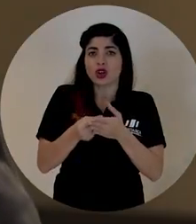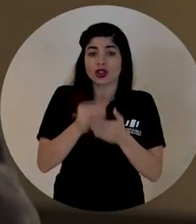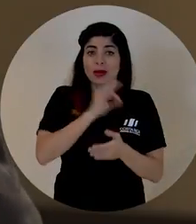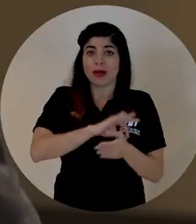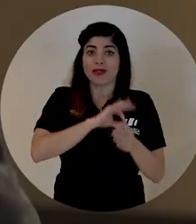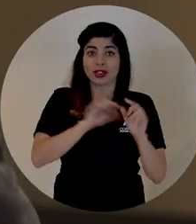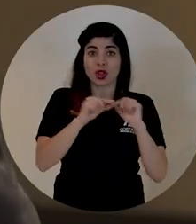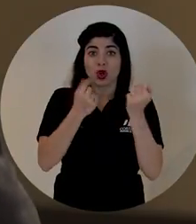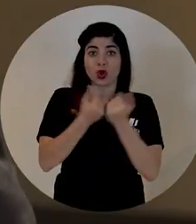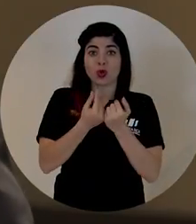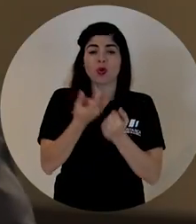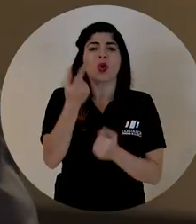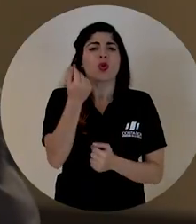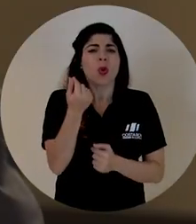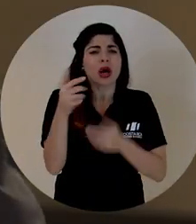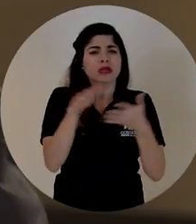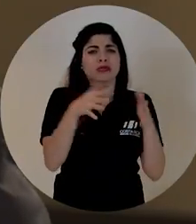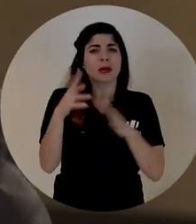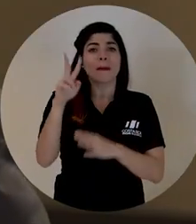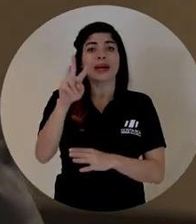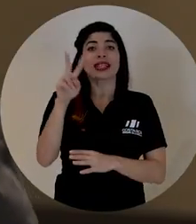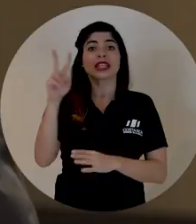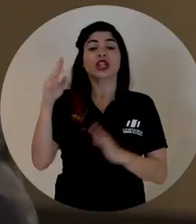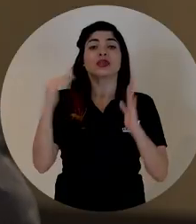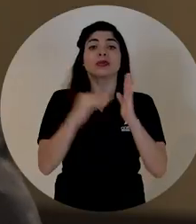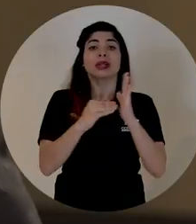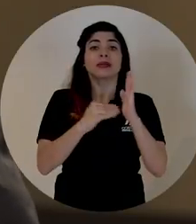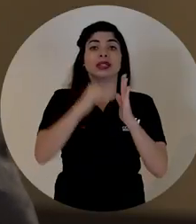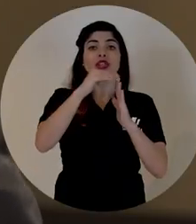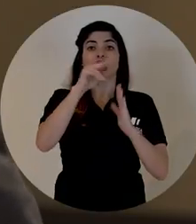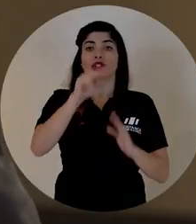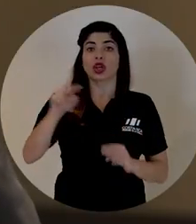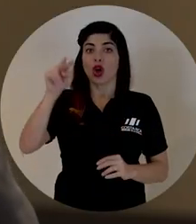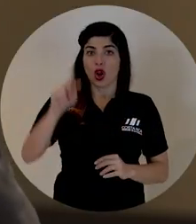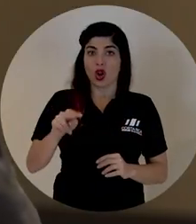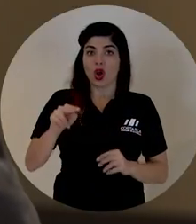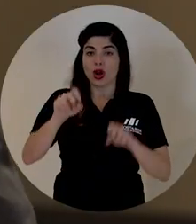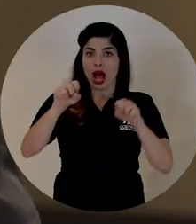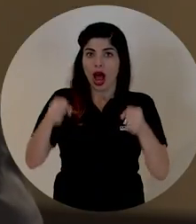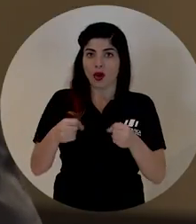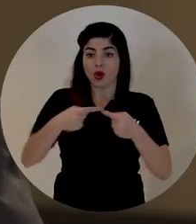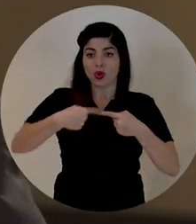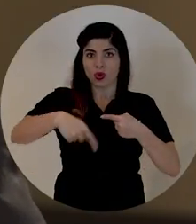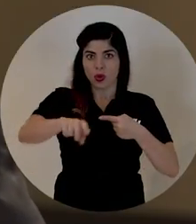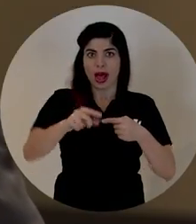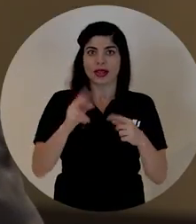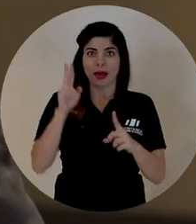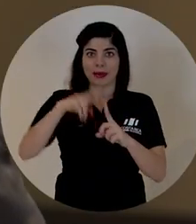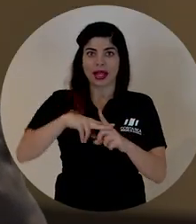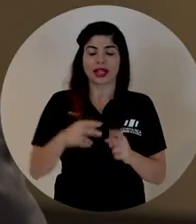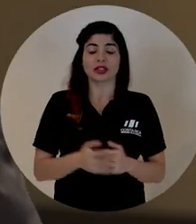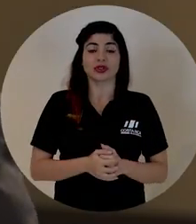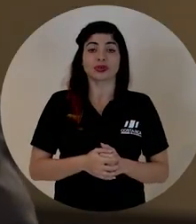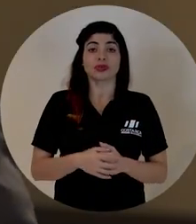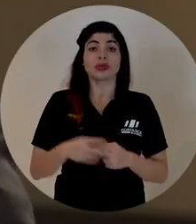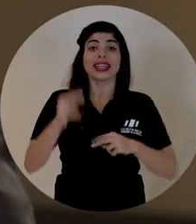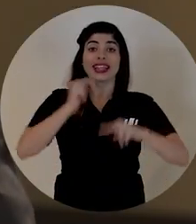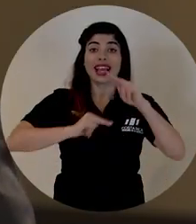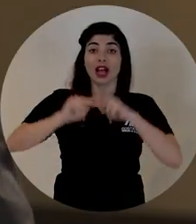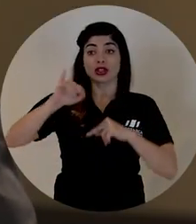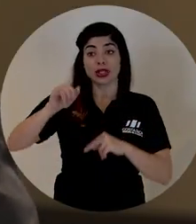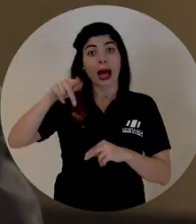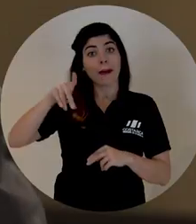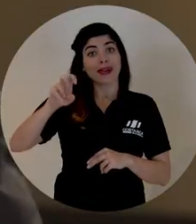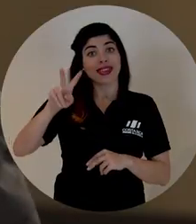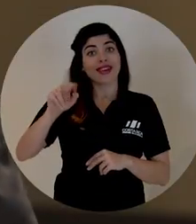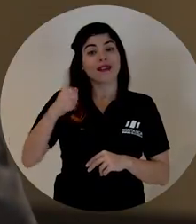las convenciones colectivas con una reducción estimada en los 22 mil millones de colones durante su vigencia. Con la renegociación